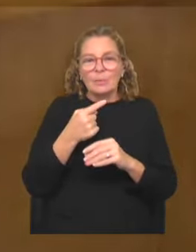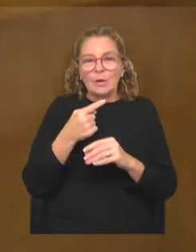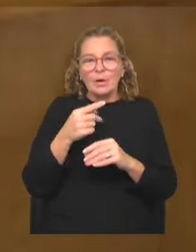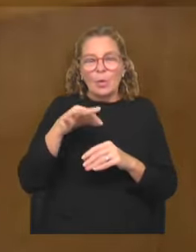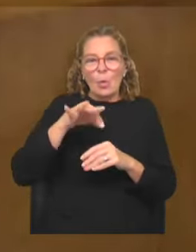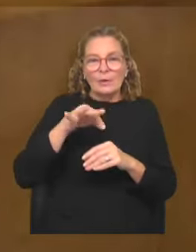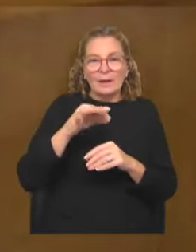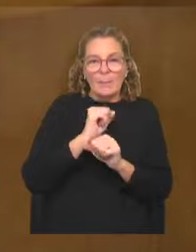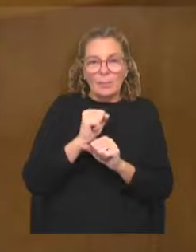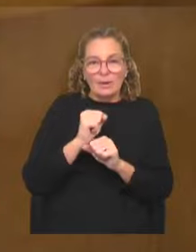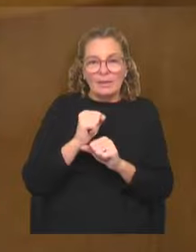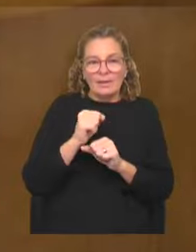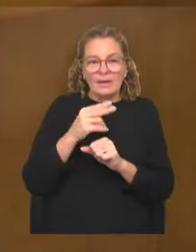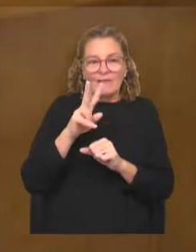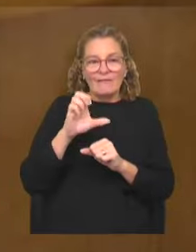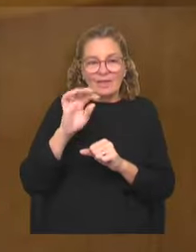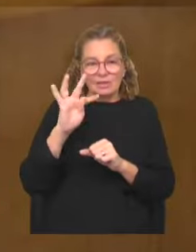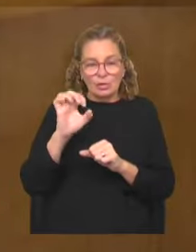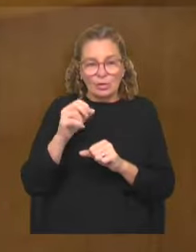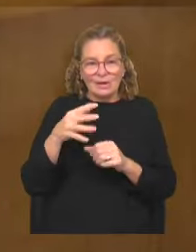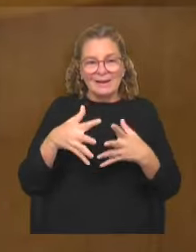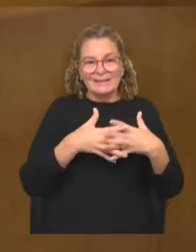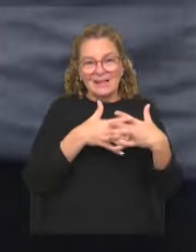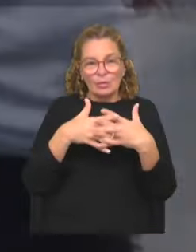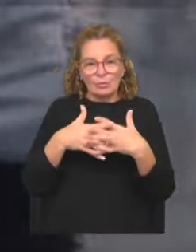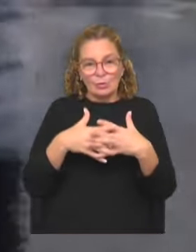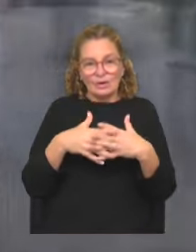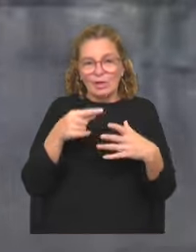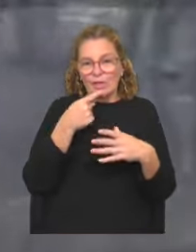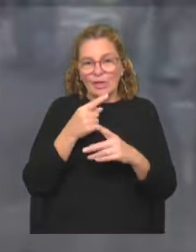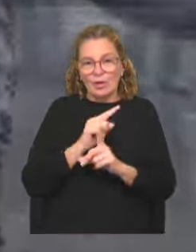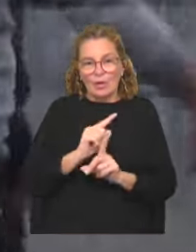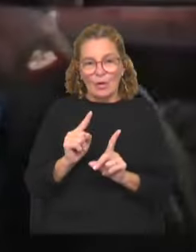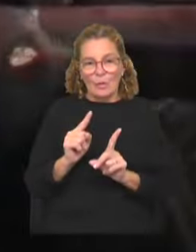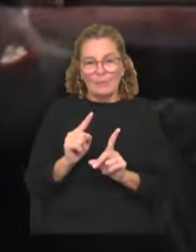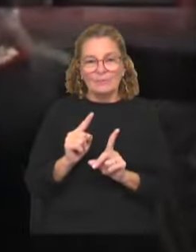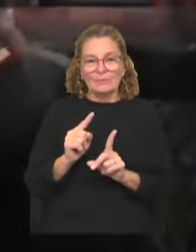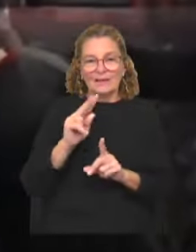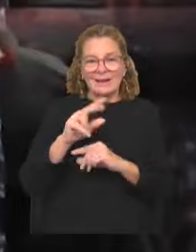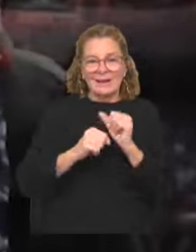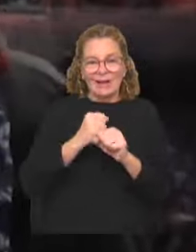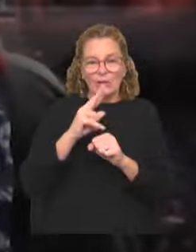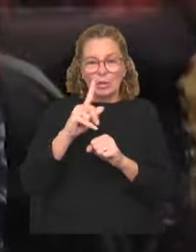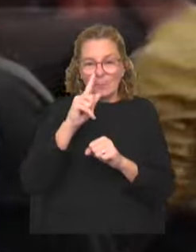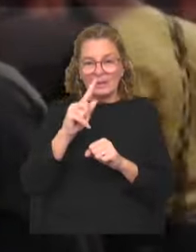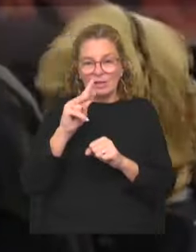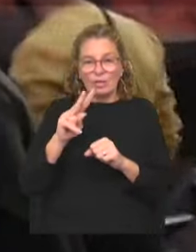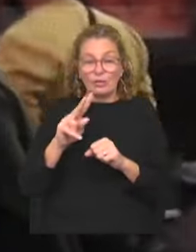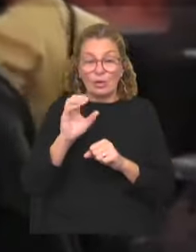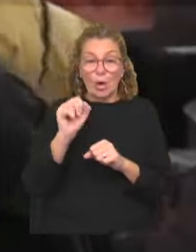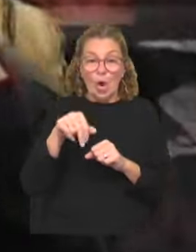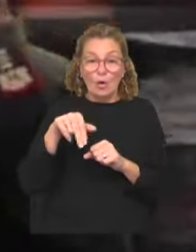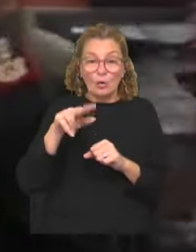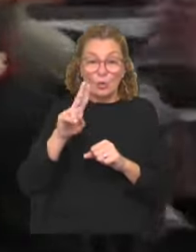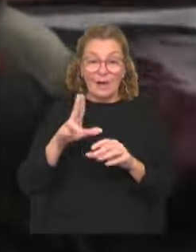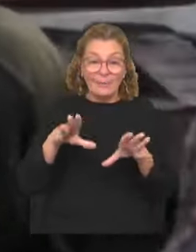únicas que tienen poder de veto, Estados Unidos, Rusia, China, Reino Unido y Francia. En 2012, la ONU había dado un primer paso